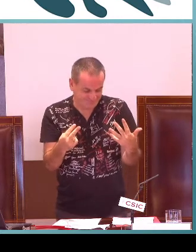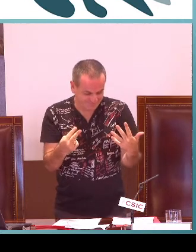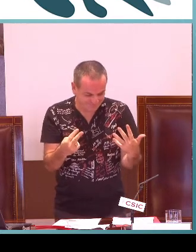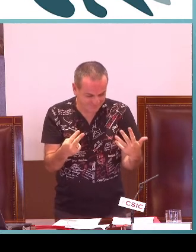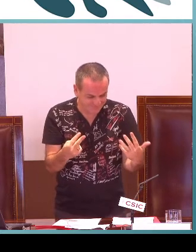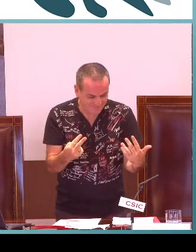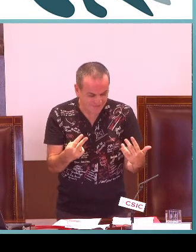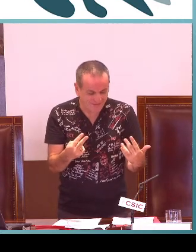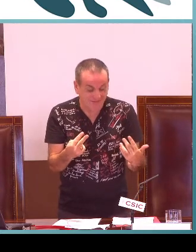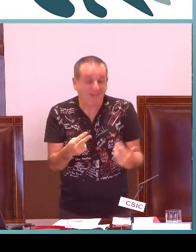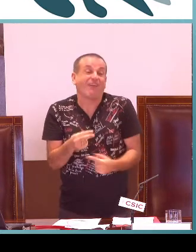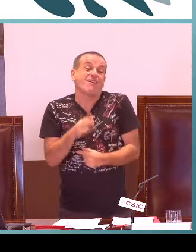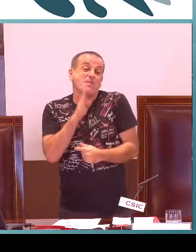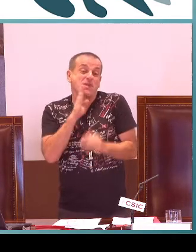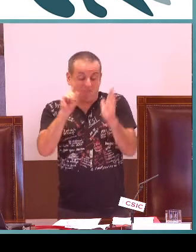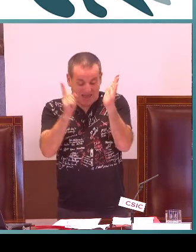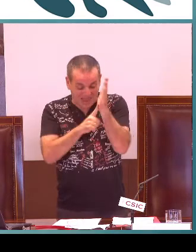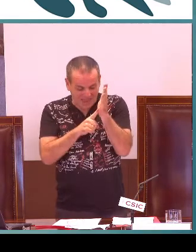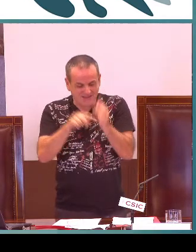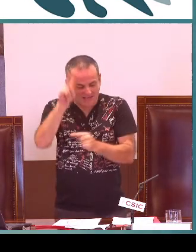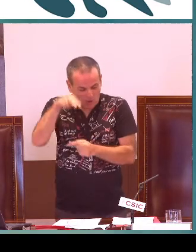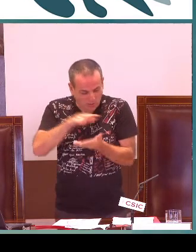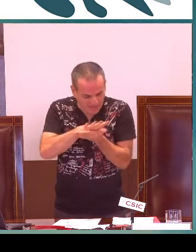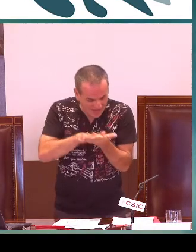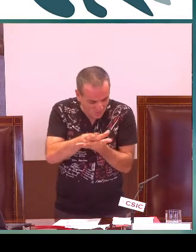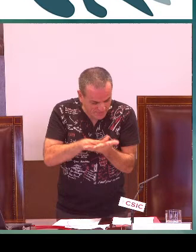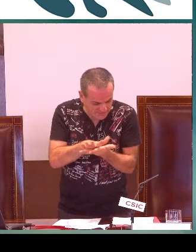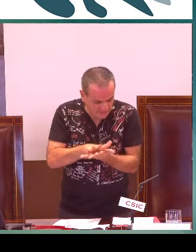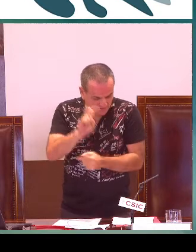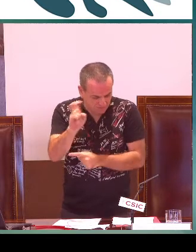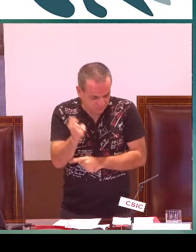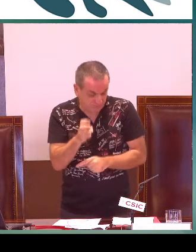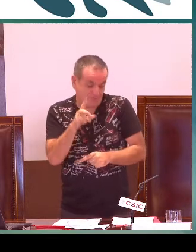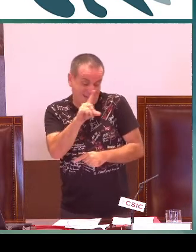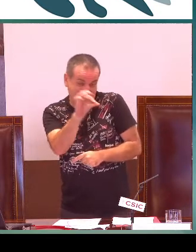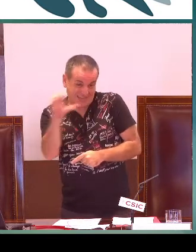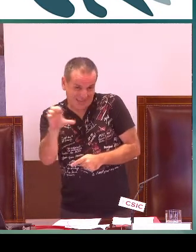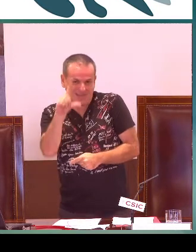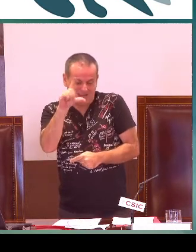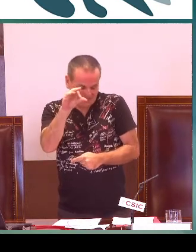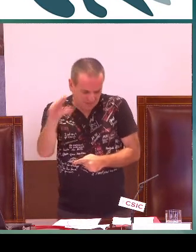está dentro de la ley está cumpliendo la ley 27 barra 2007